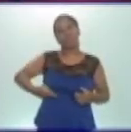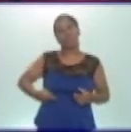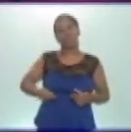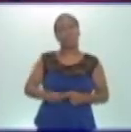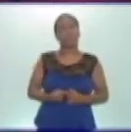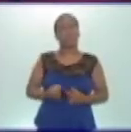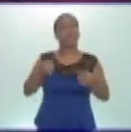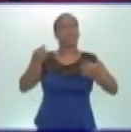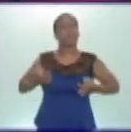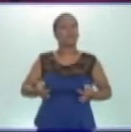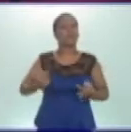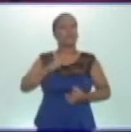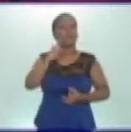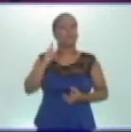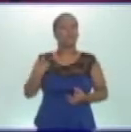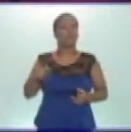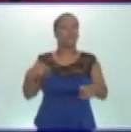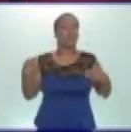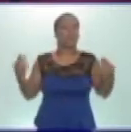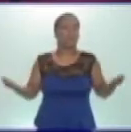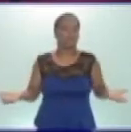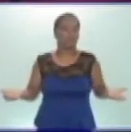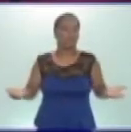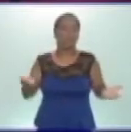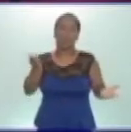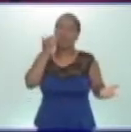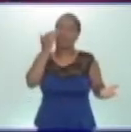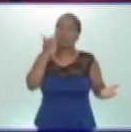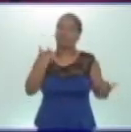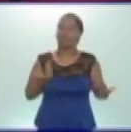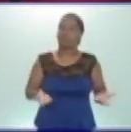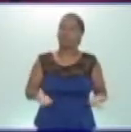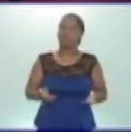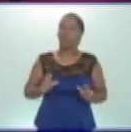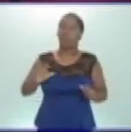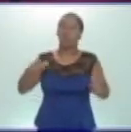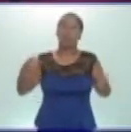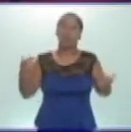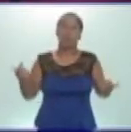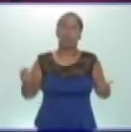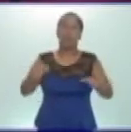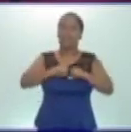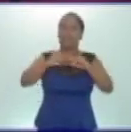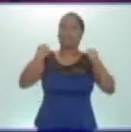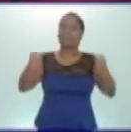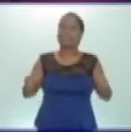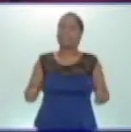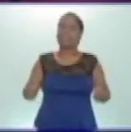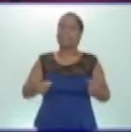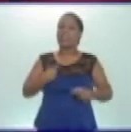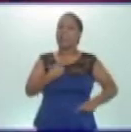preguntando, ¿qué sucede con los alimentos que ingerimos? ¿O cuál es el sistema de órganos encargado de procesar estos alimentos?